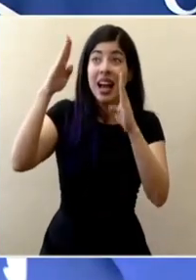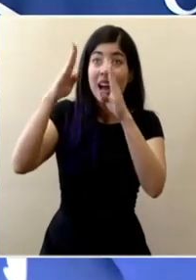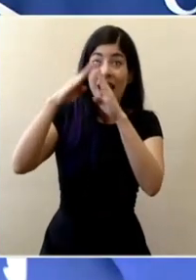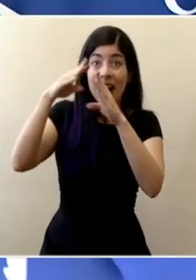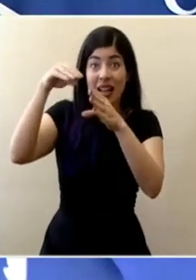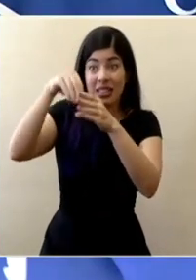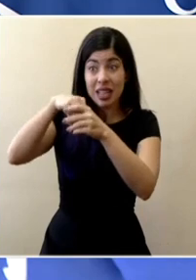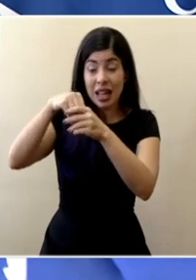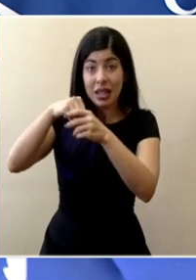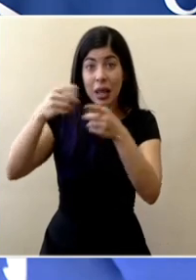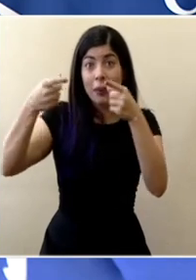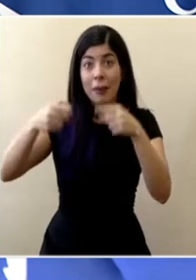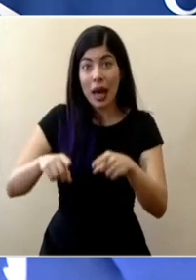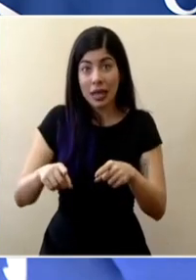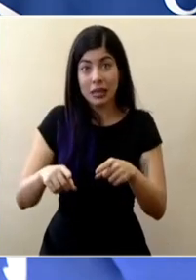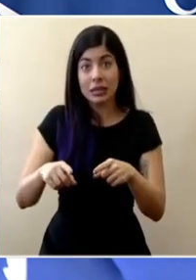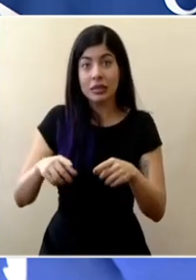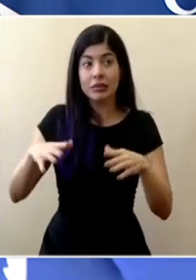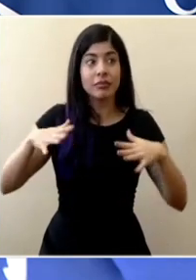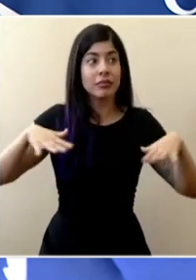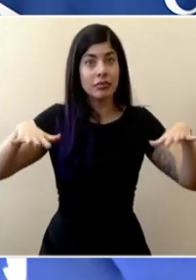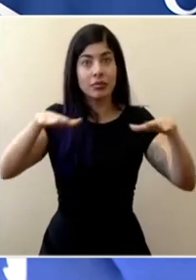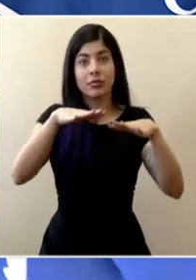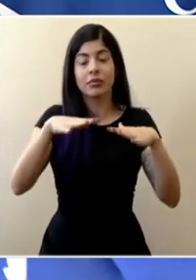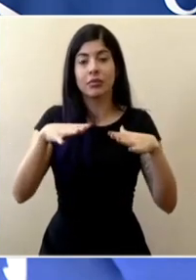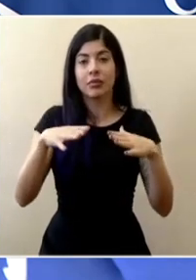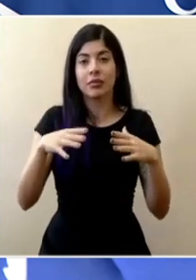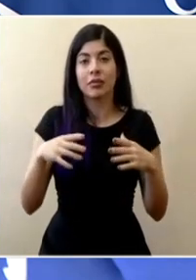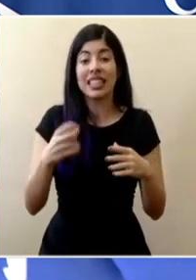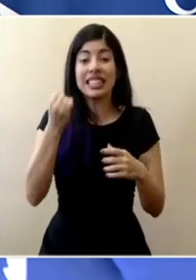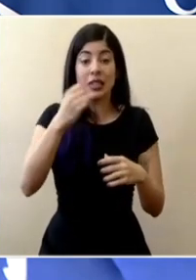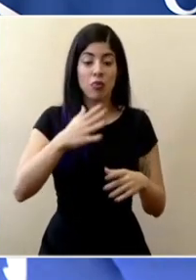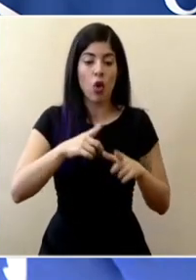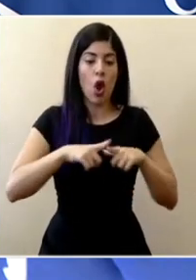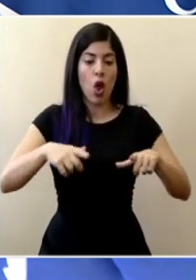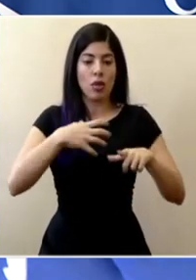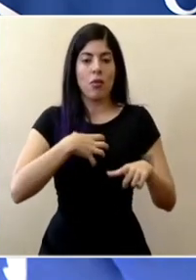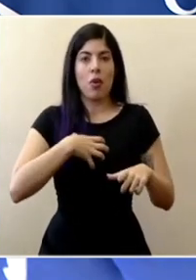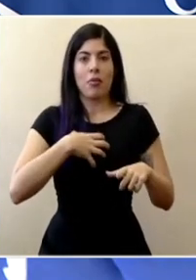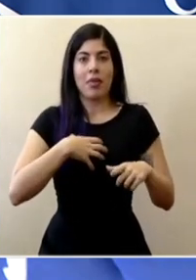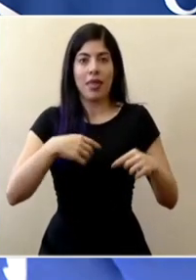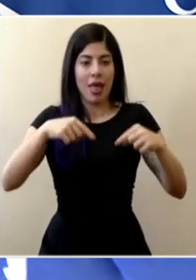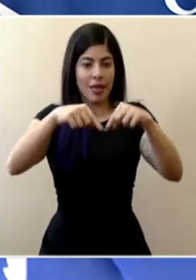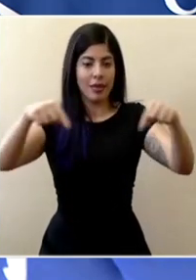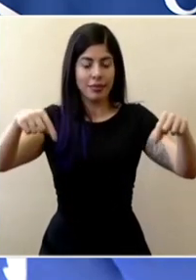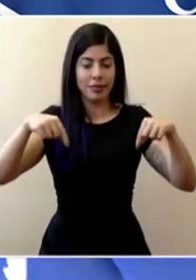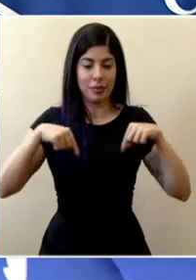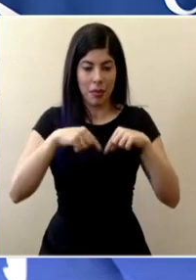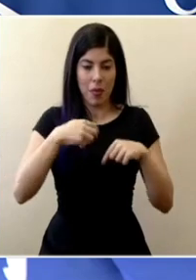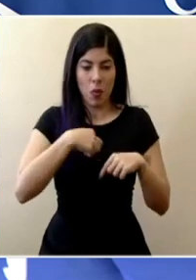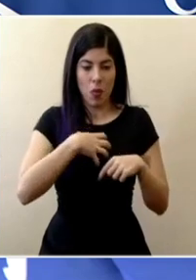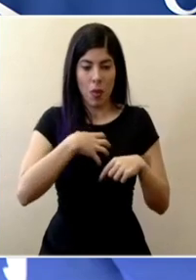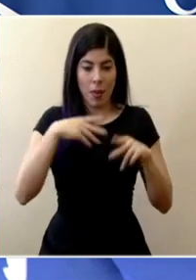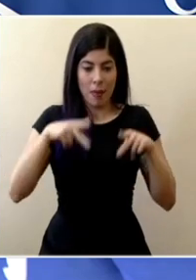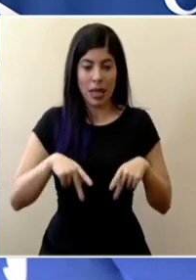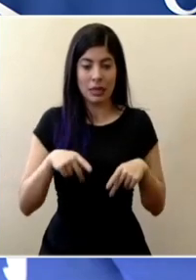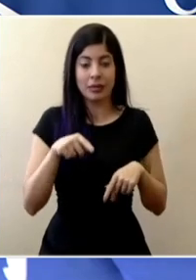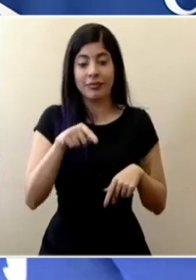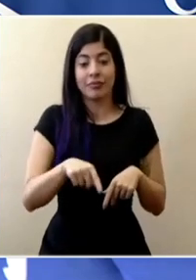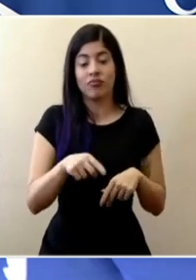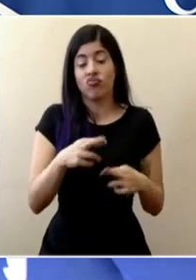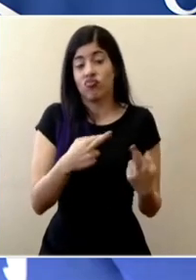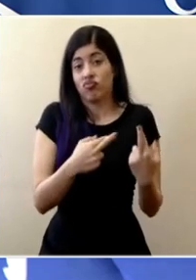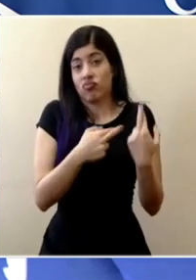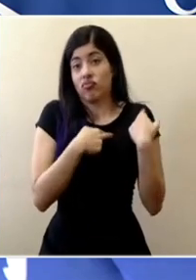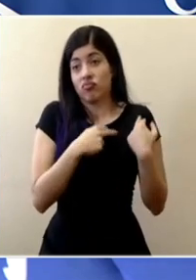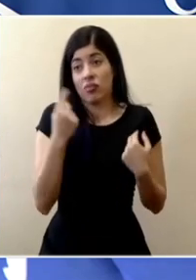casas inmediaciones inmediatas es el terreno de la persona eso ya es